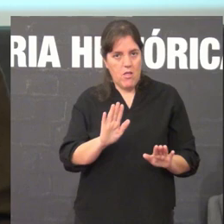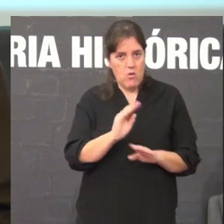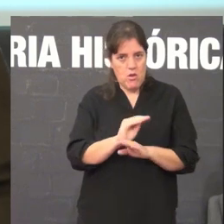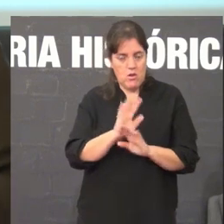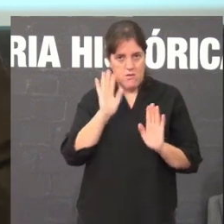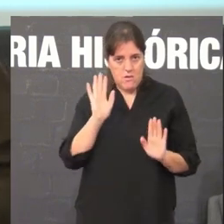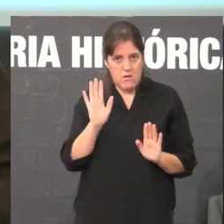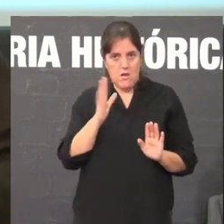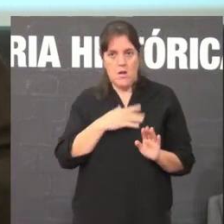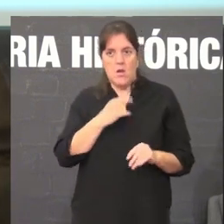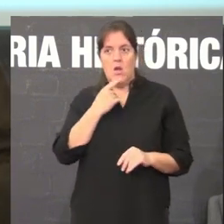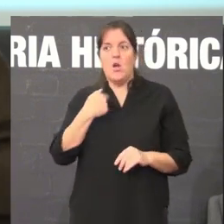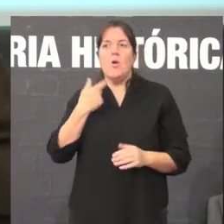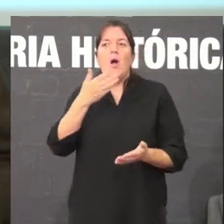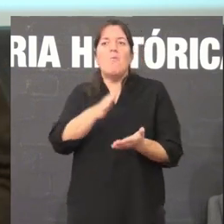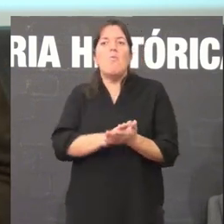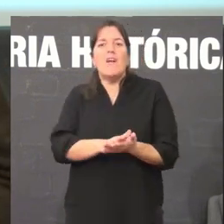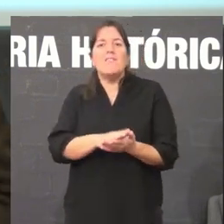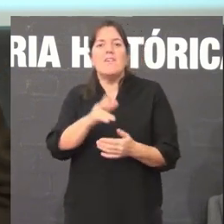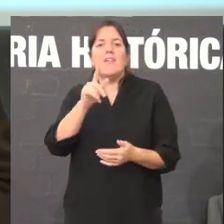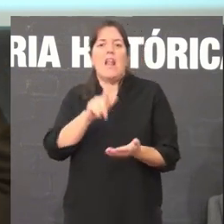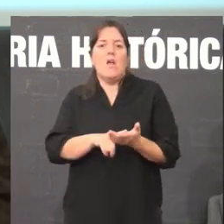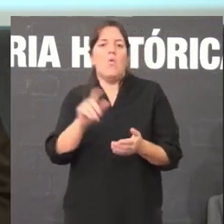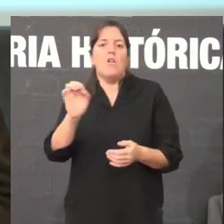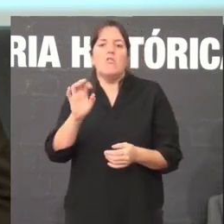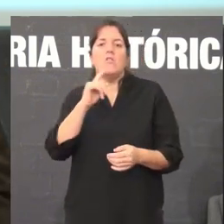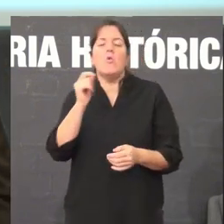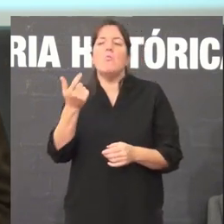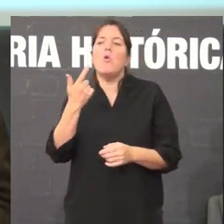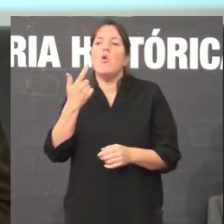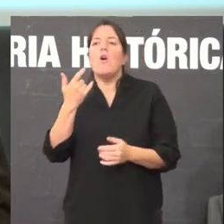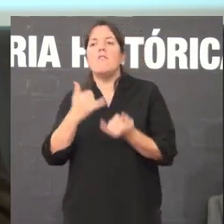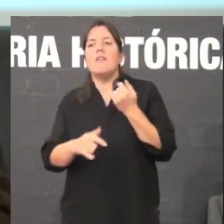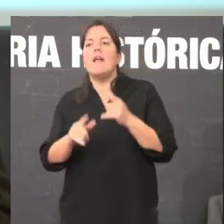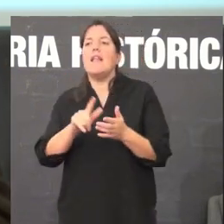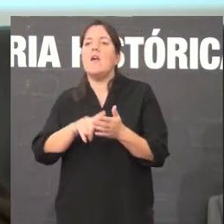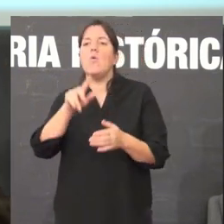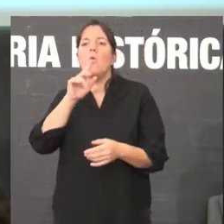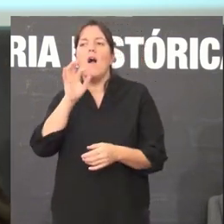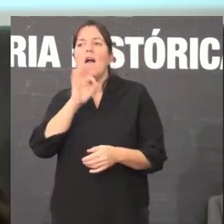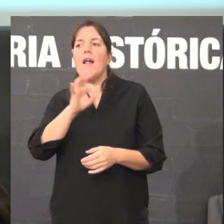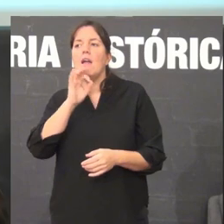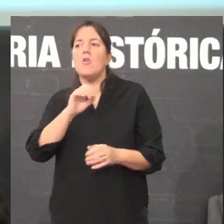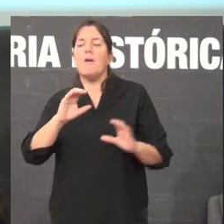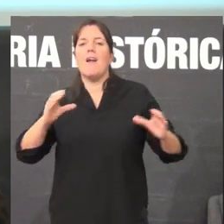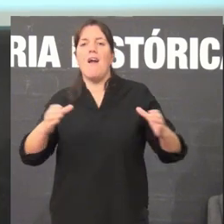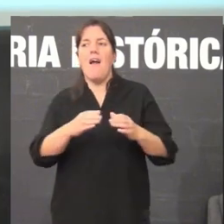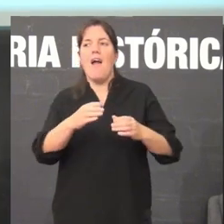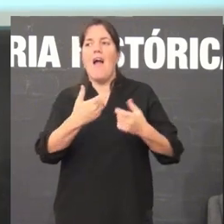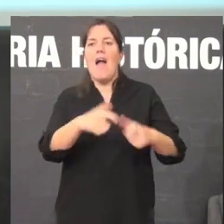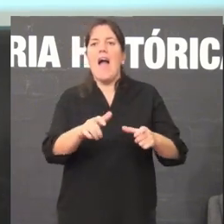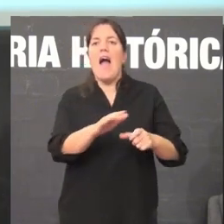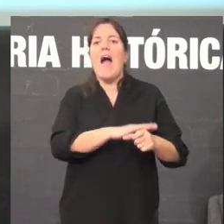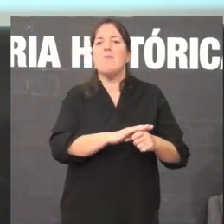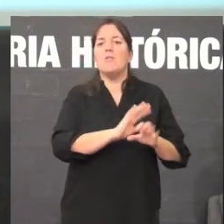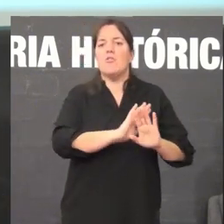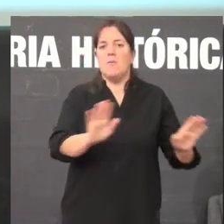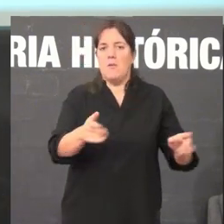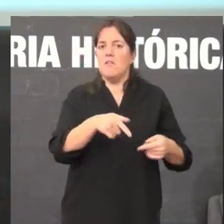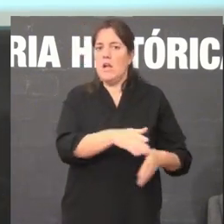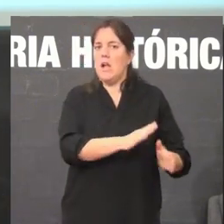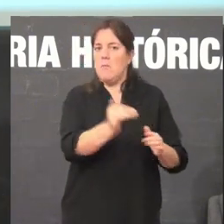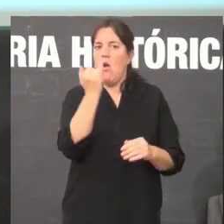non a morte da lingua exactamente senón que o galego pode converterse nunha fala residual so para determinados ámbitos e nada máis ese camiño existe